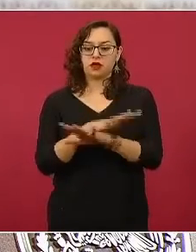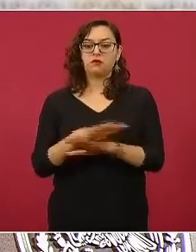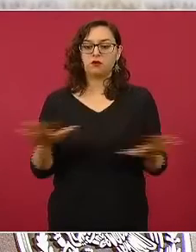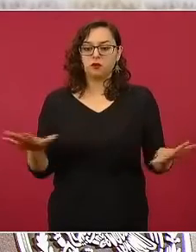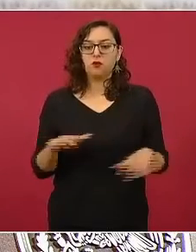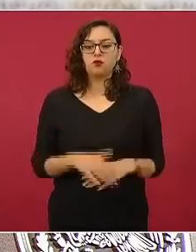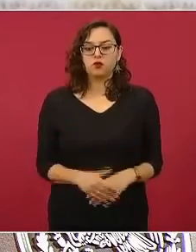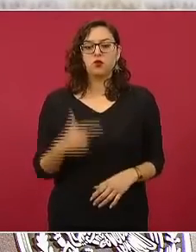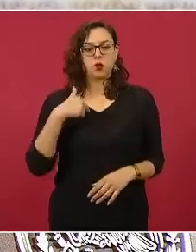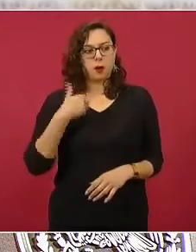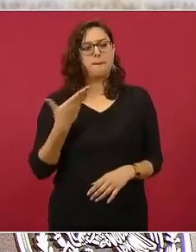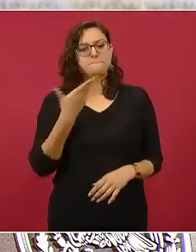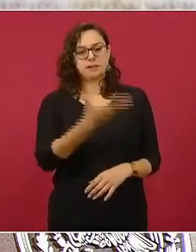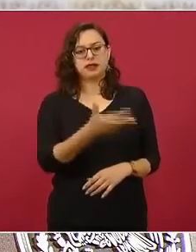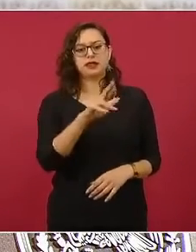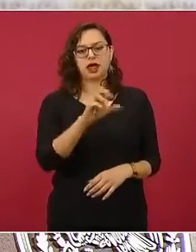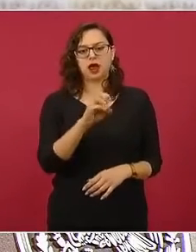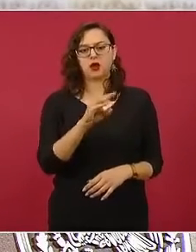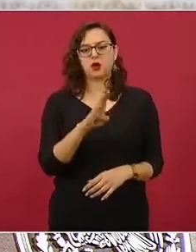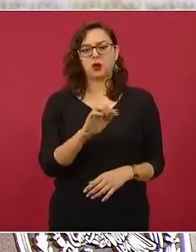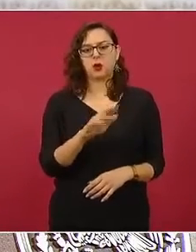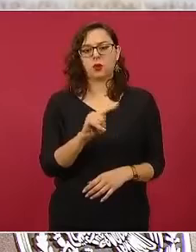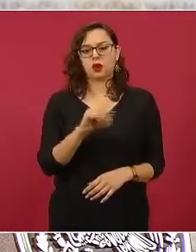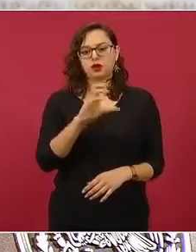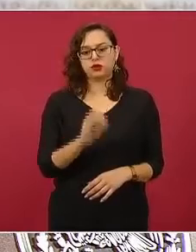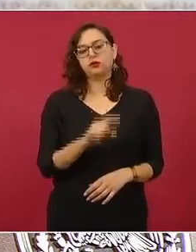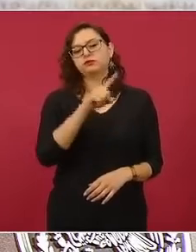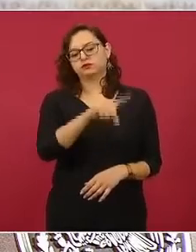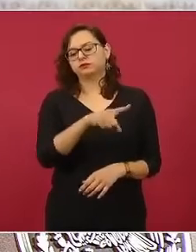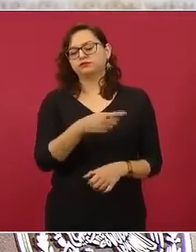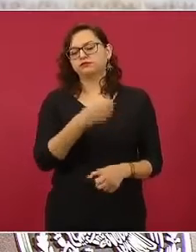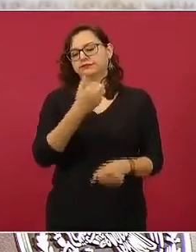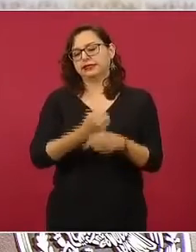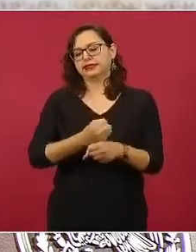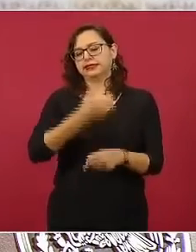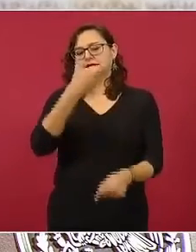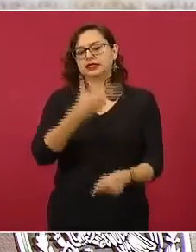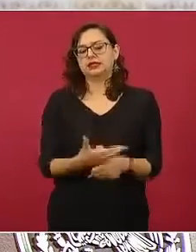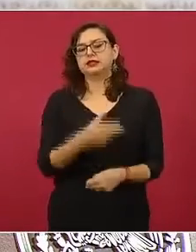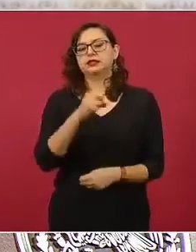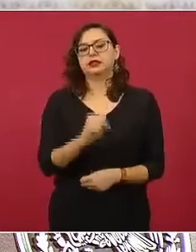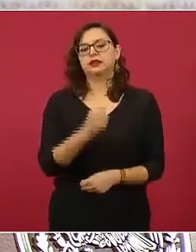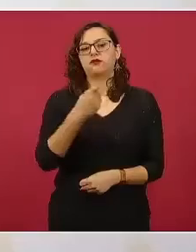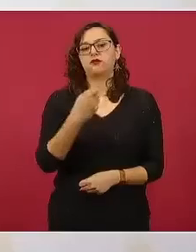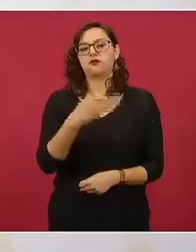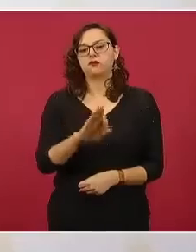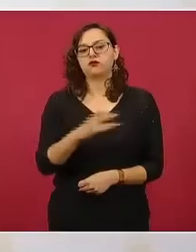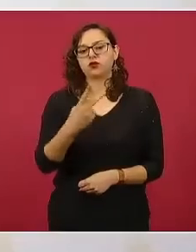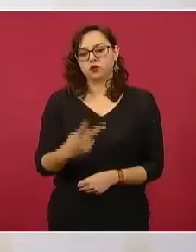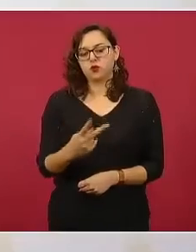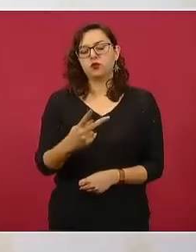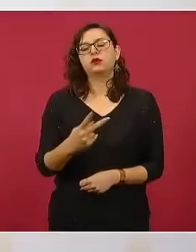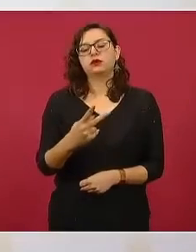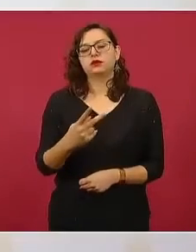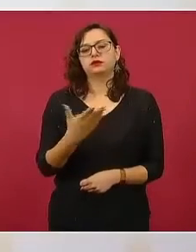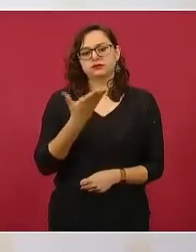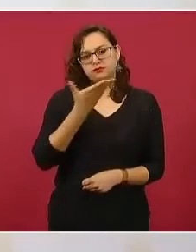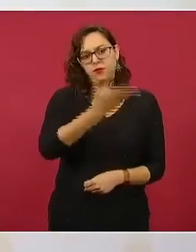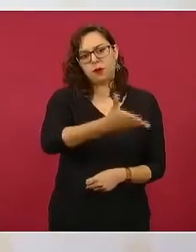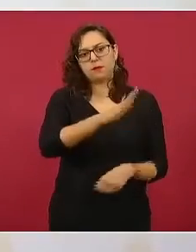Roberto Salcedo, que es el secretario de la Función Pública, que nos presente